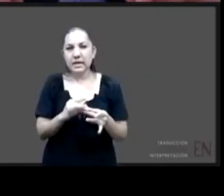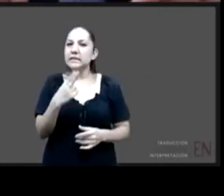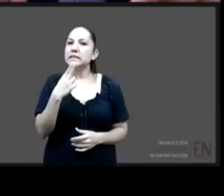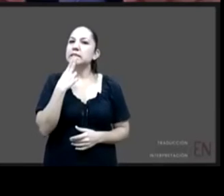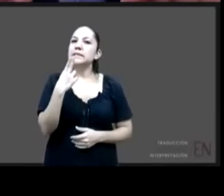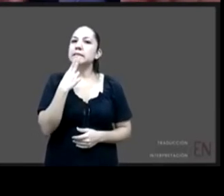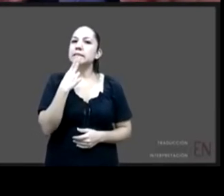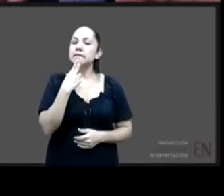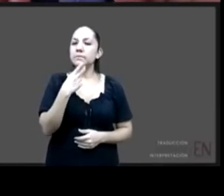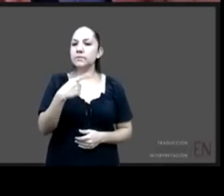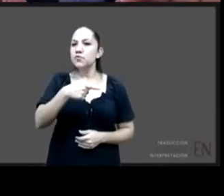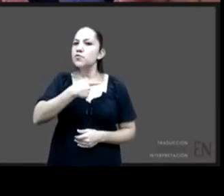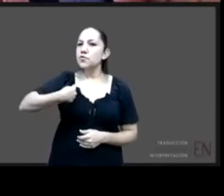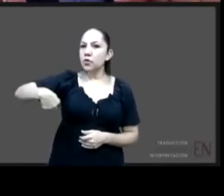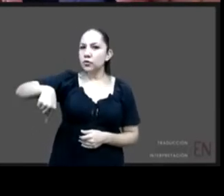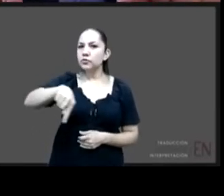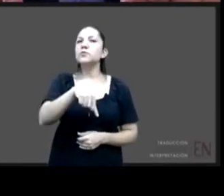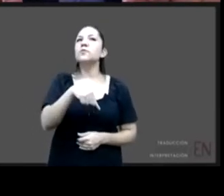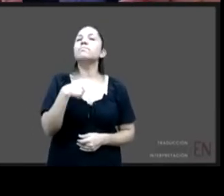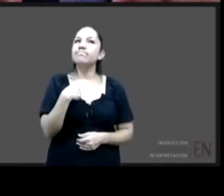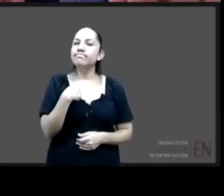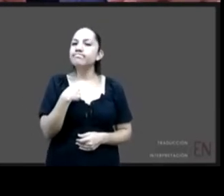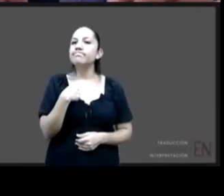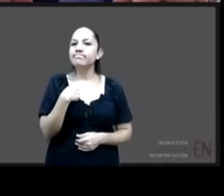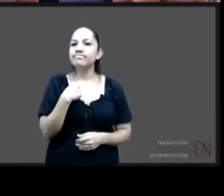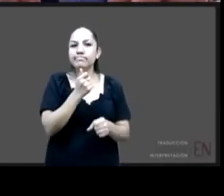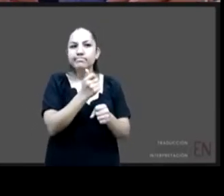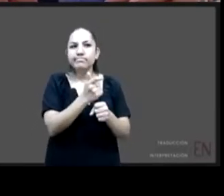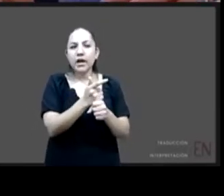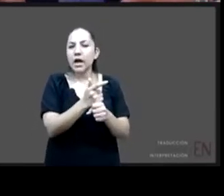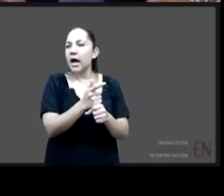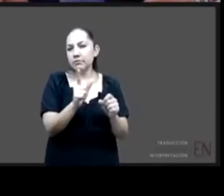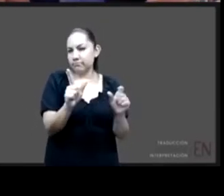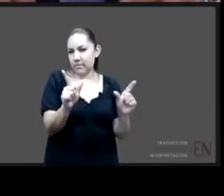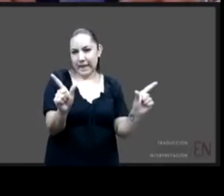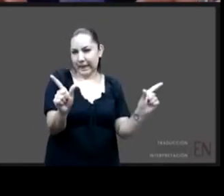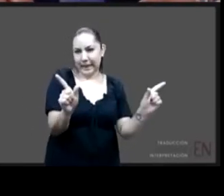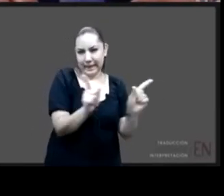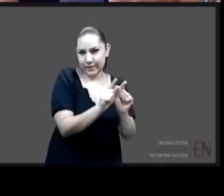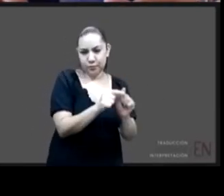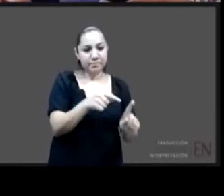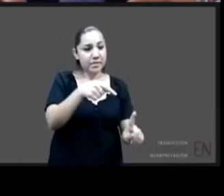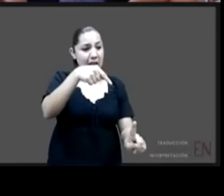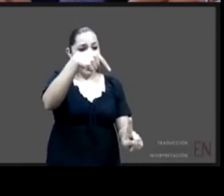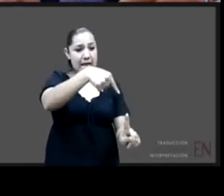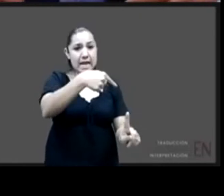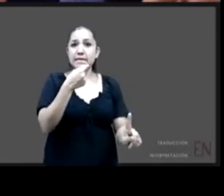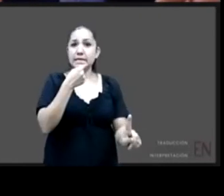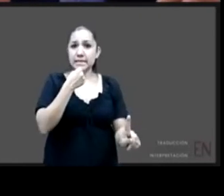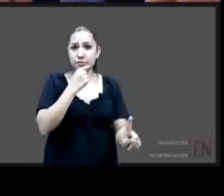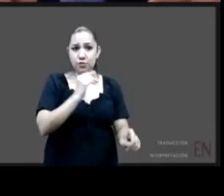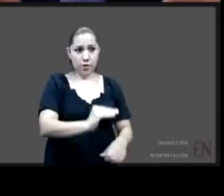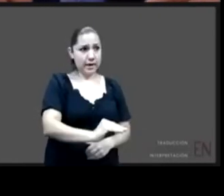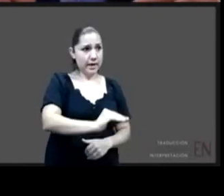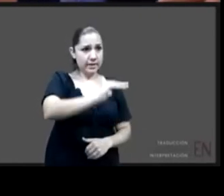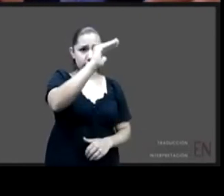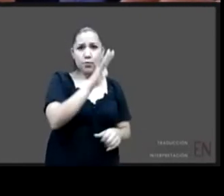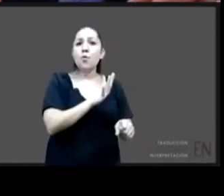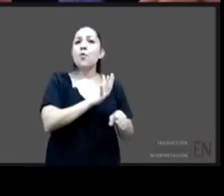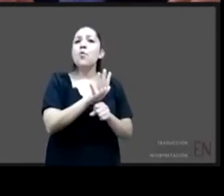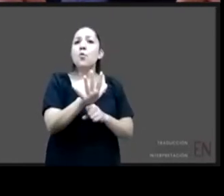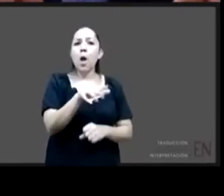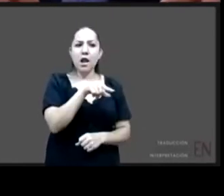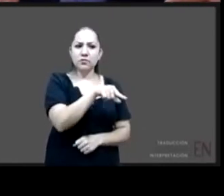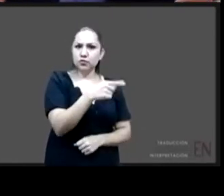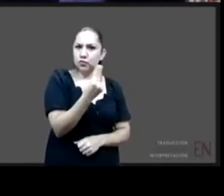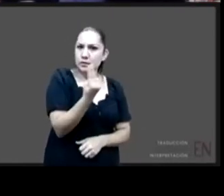resumir lo que requiere un niño una niña un adolescente para su crecimiento y sano desarrollo integral yo creo que podríamos hacerlo